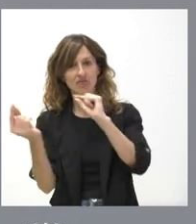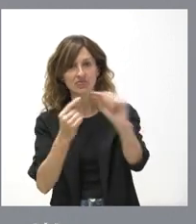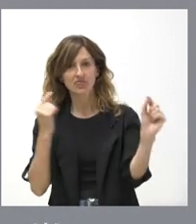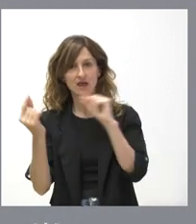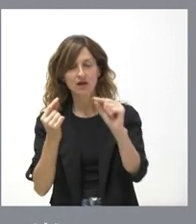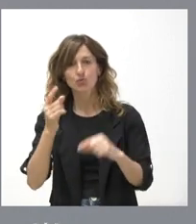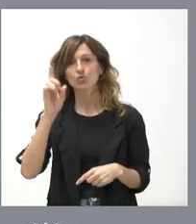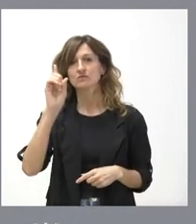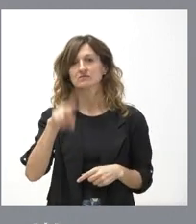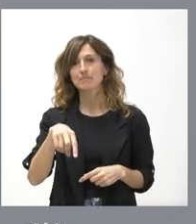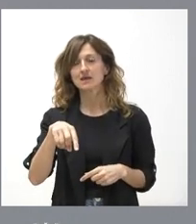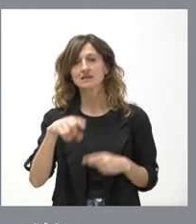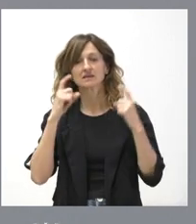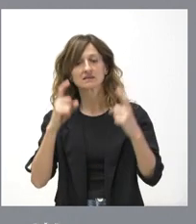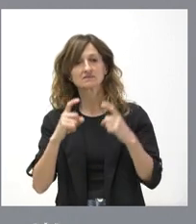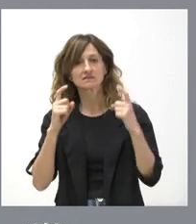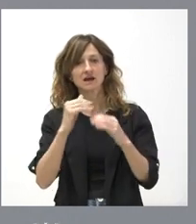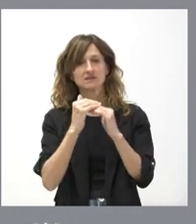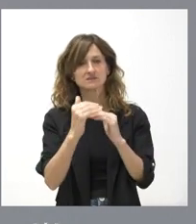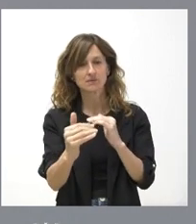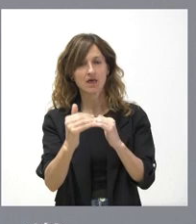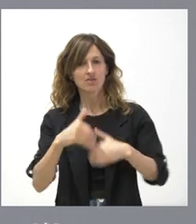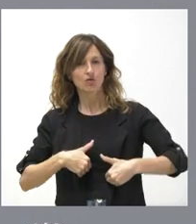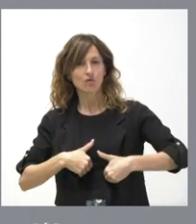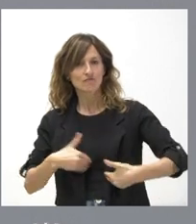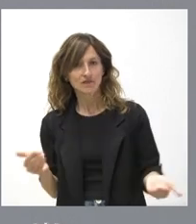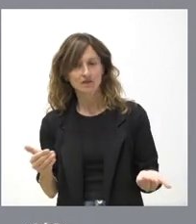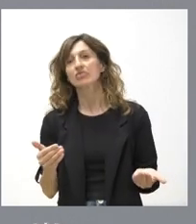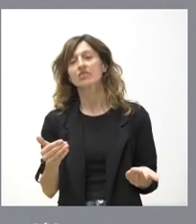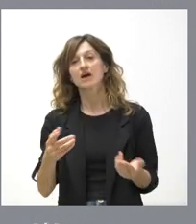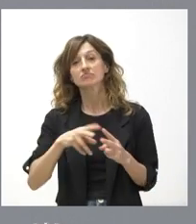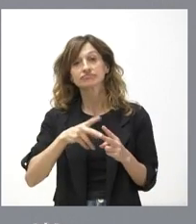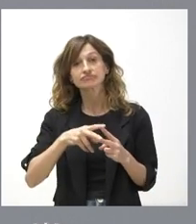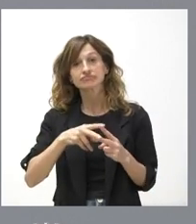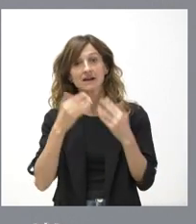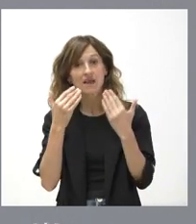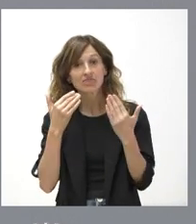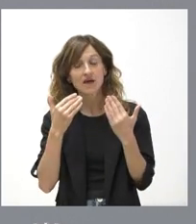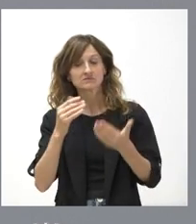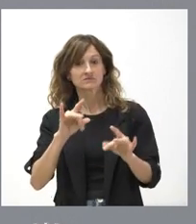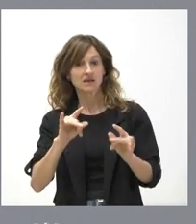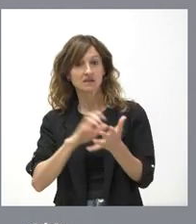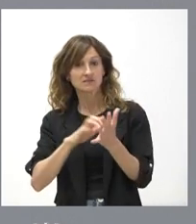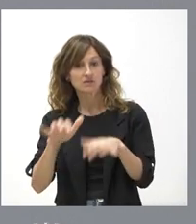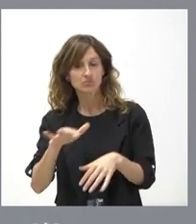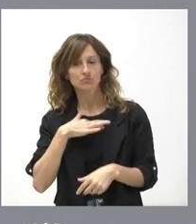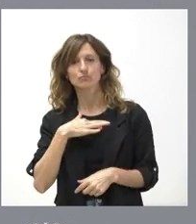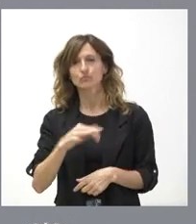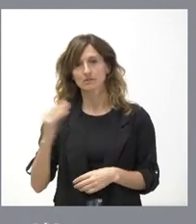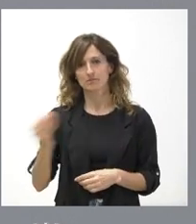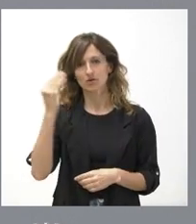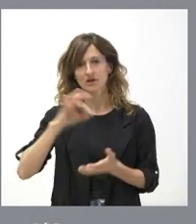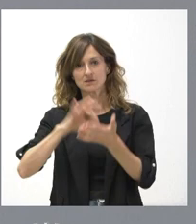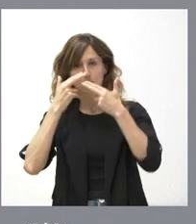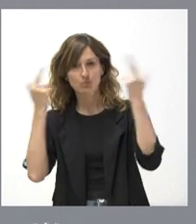y también generar con ello estabilidad y confianza. Y esa es la estabilidad y confianza que está permitiendo que en nuestra tierra podamos mejorar